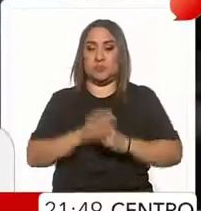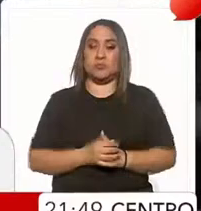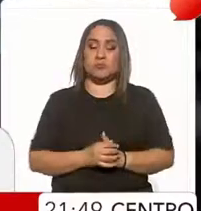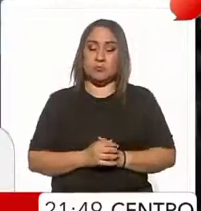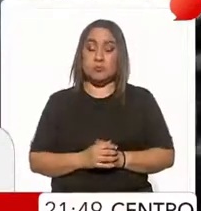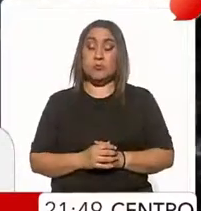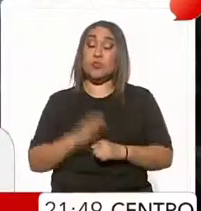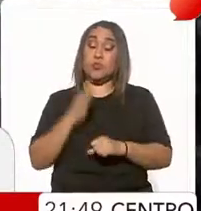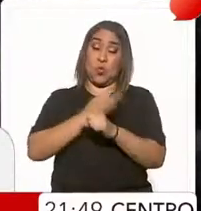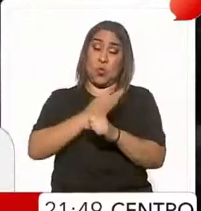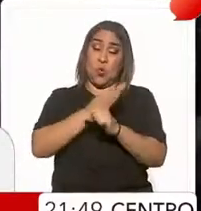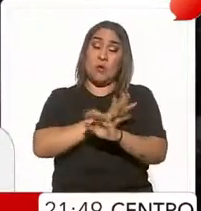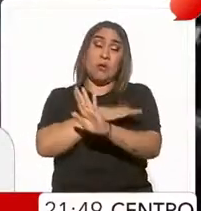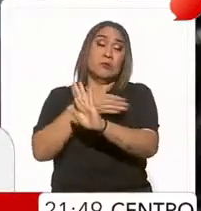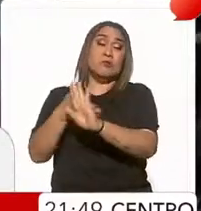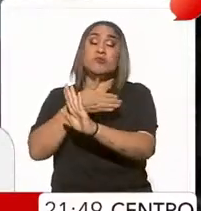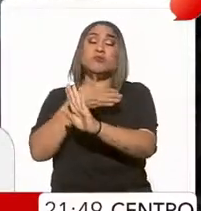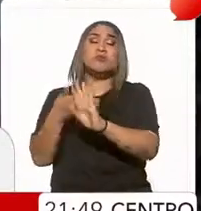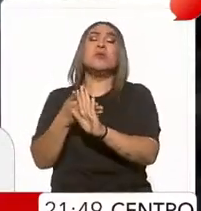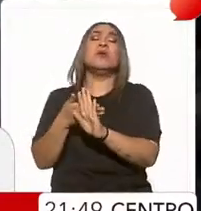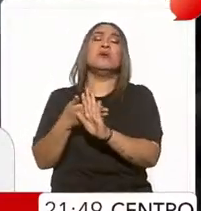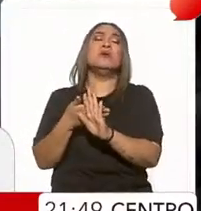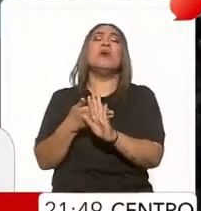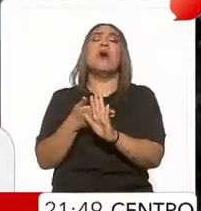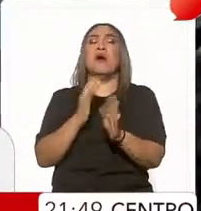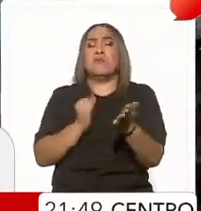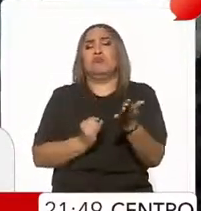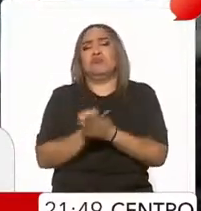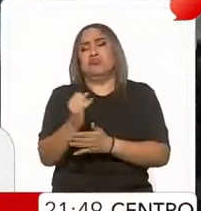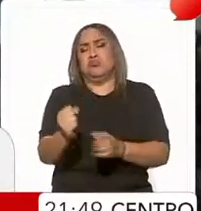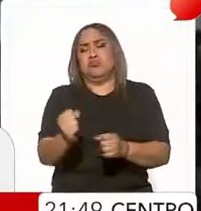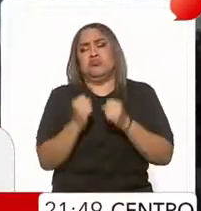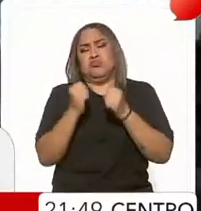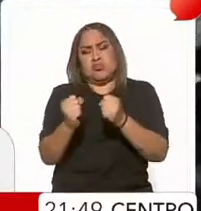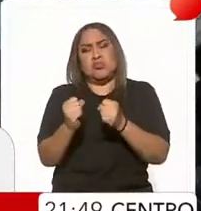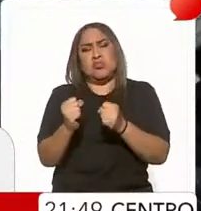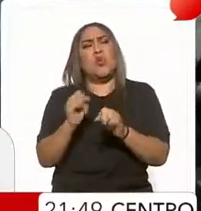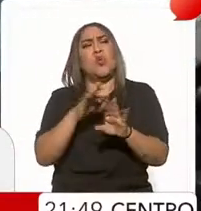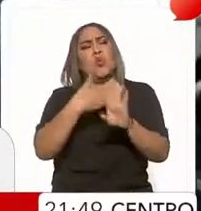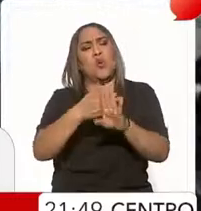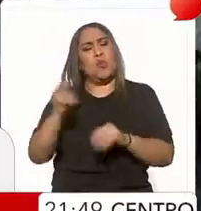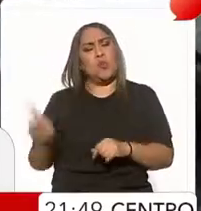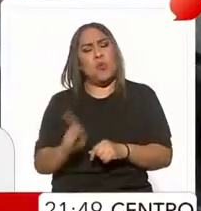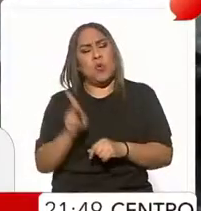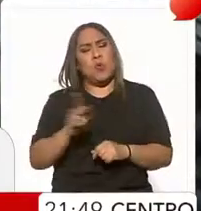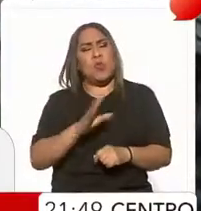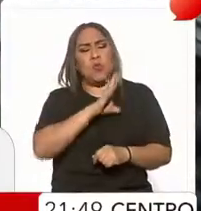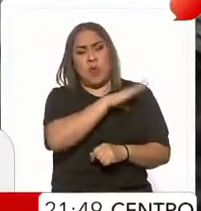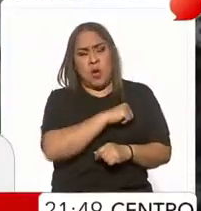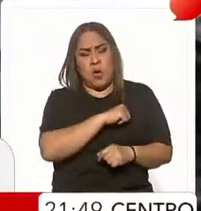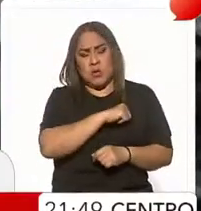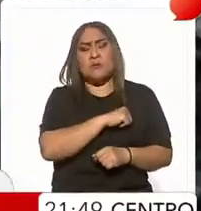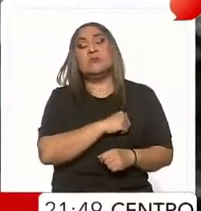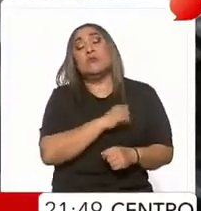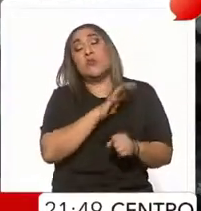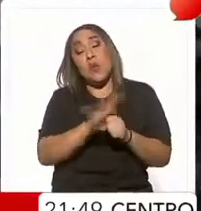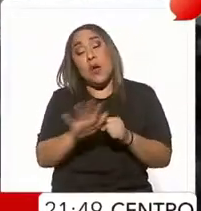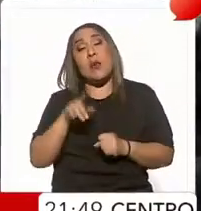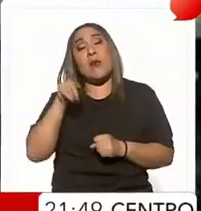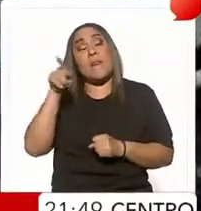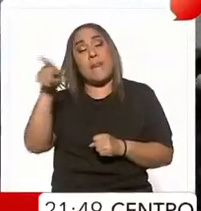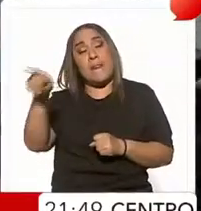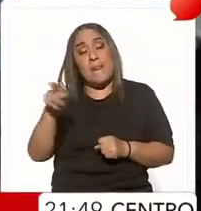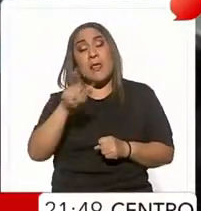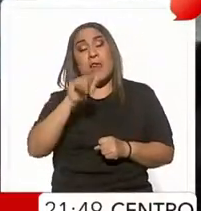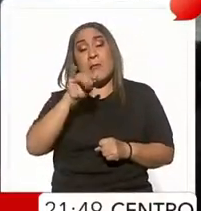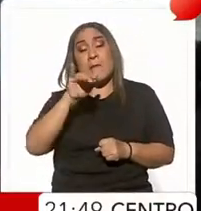Estos ataques solo pueden enfrentarse con mayor firmeza y mayor al pueblo palestino y a la resistencia ya sea en Irak o en el